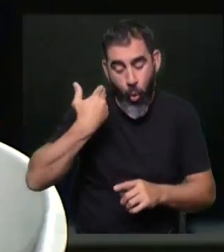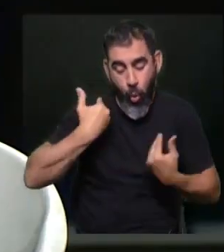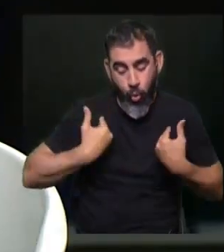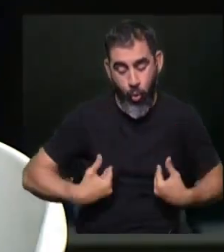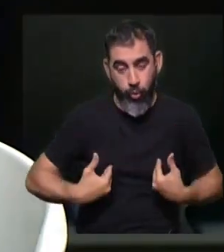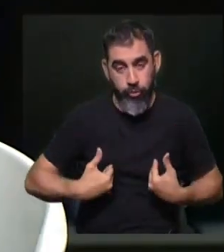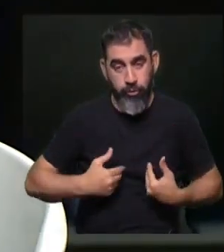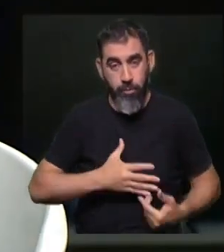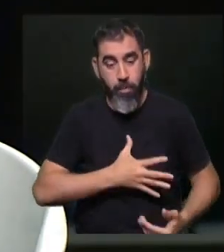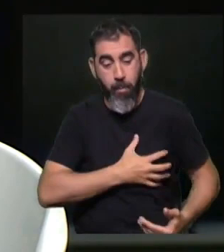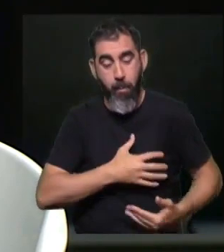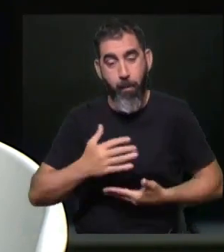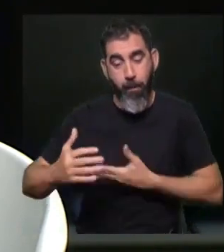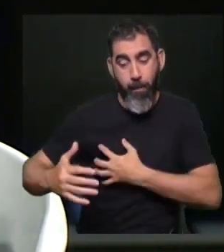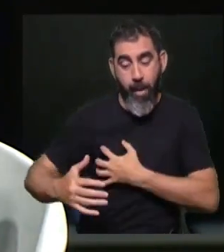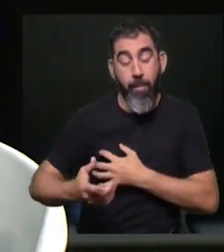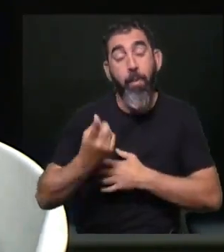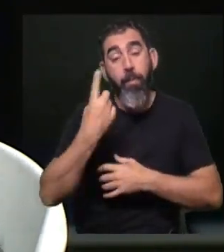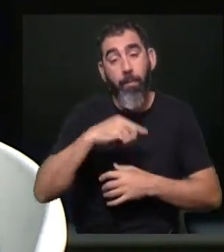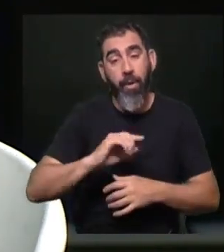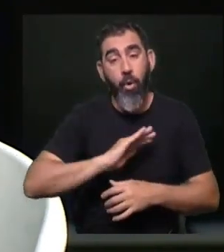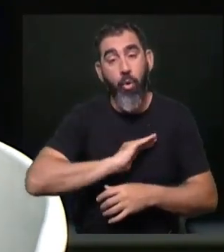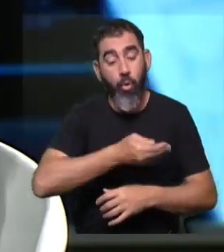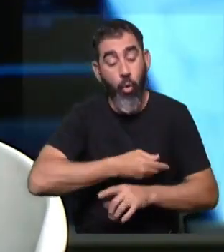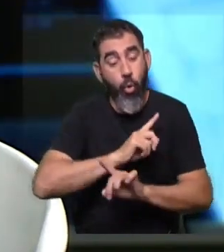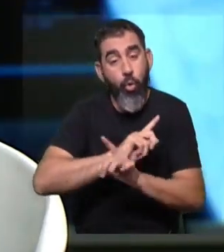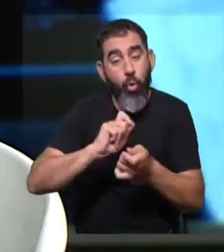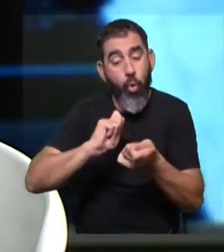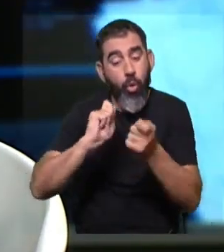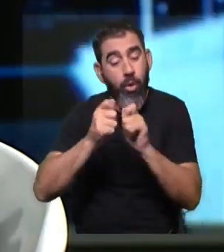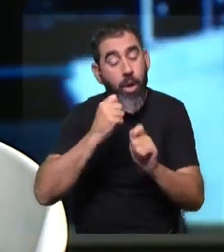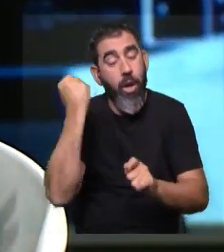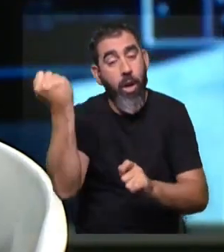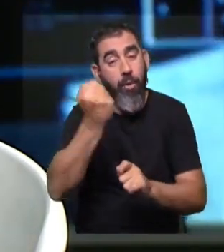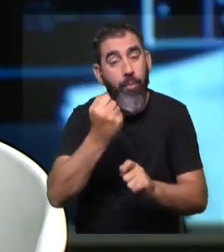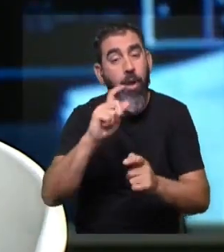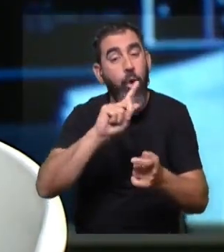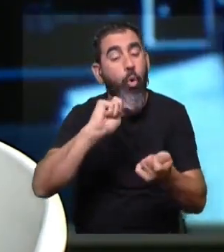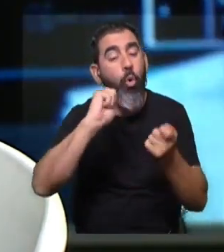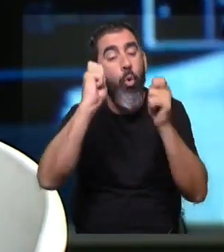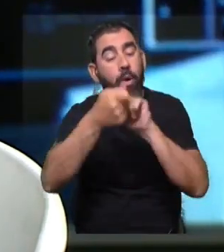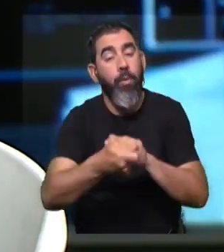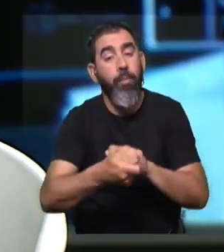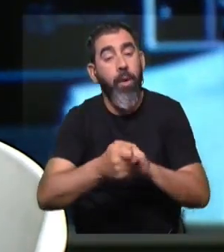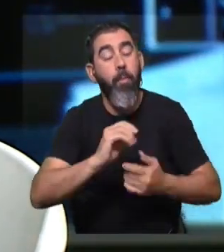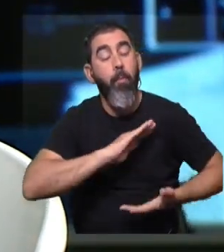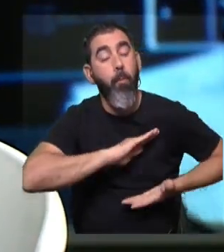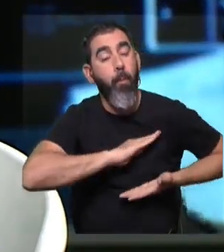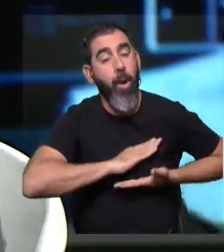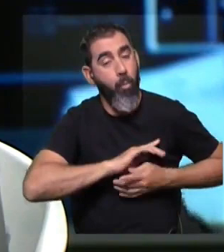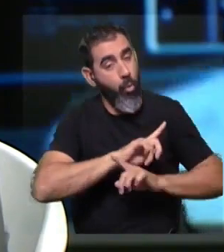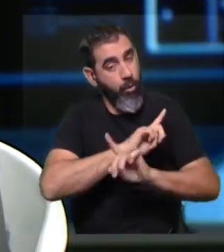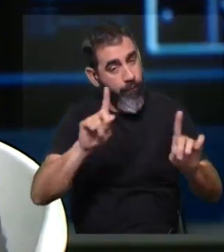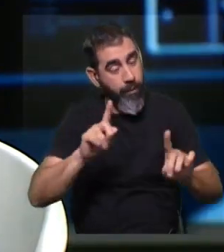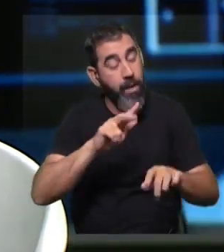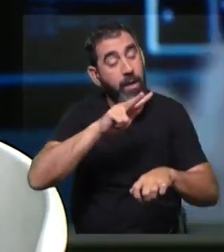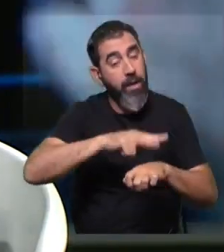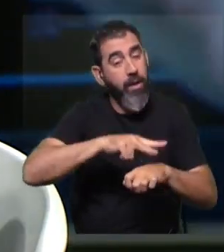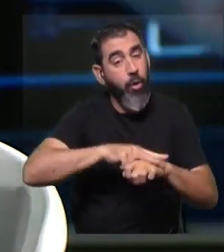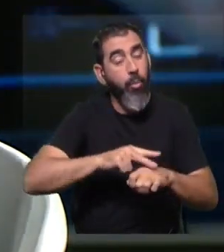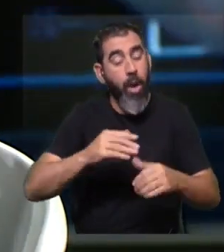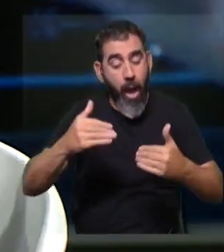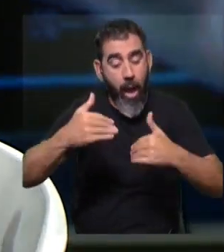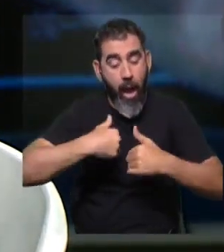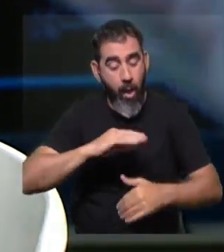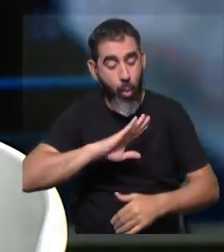conocer sus mamas, pero de todas maneras no sustituye, y eso es importante aclararlo, no sustituye a la mamografía. O sea, se recomienda el autoexamen,